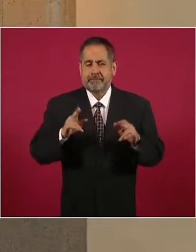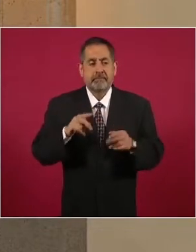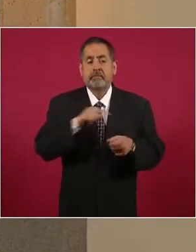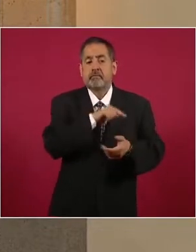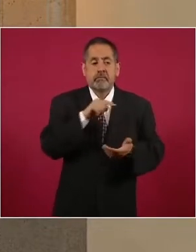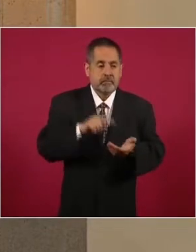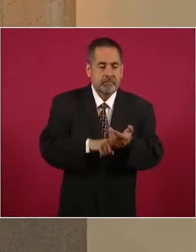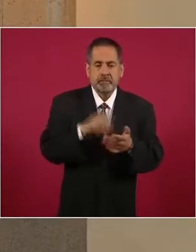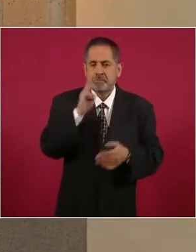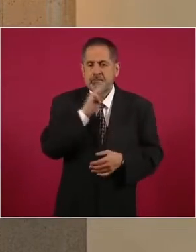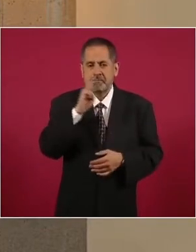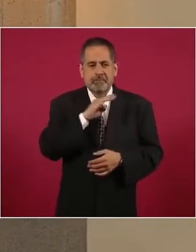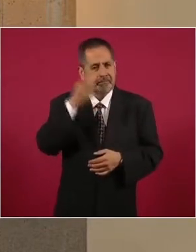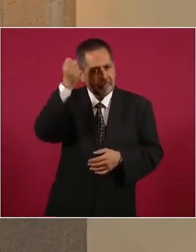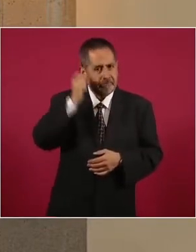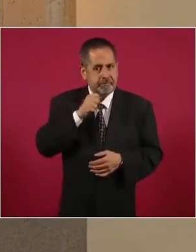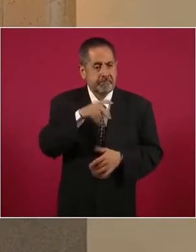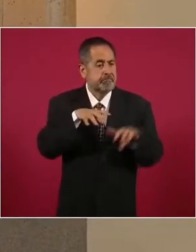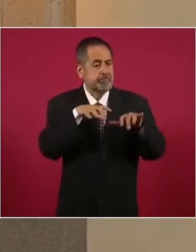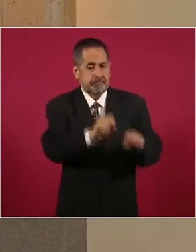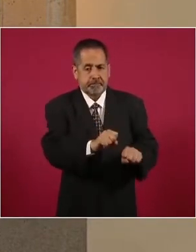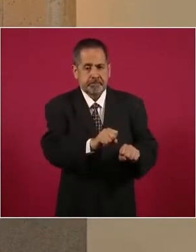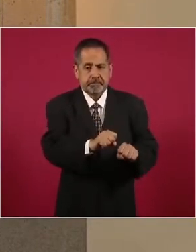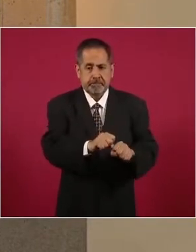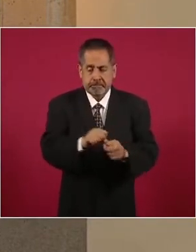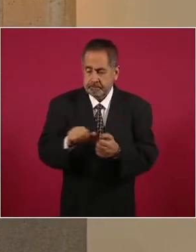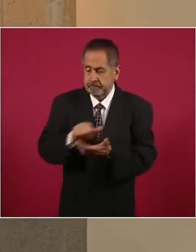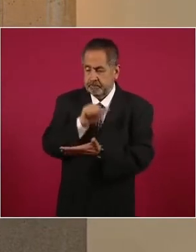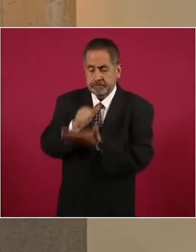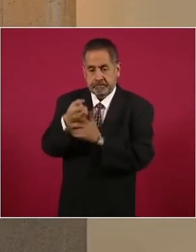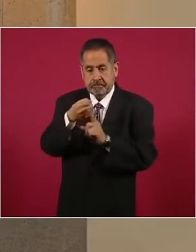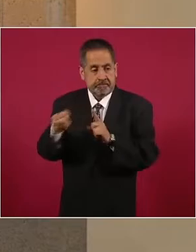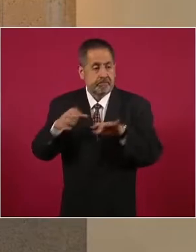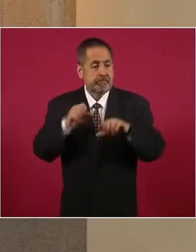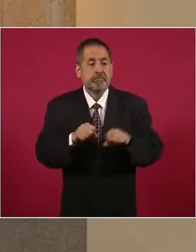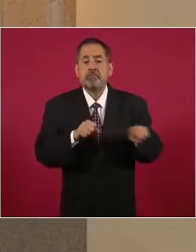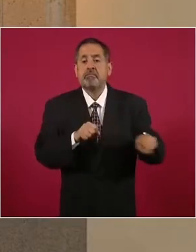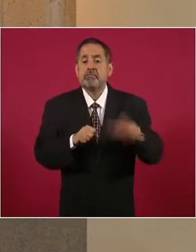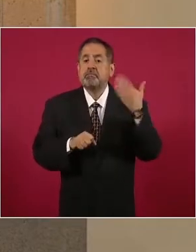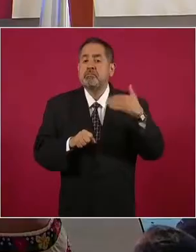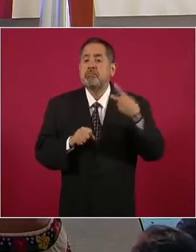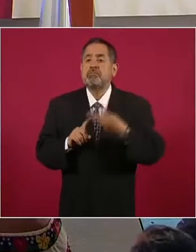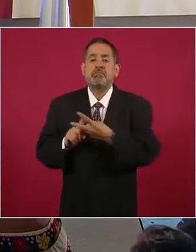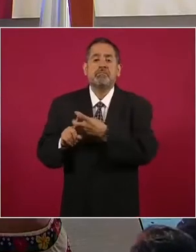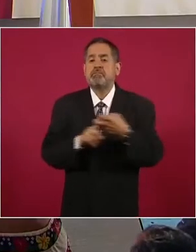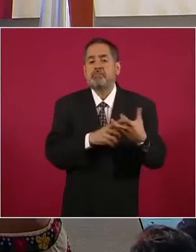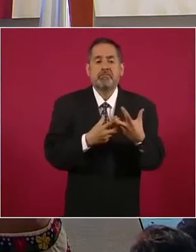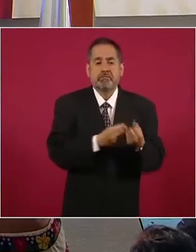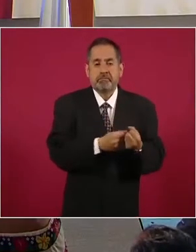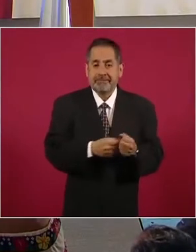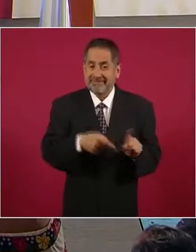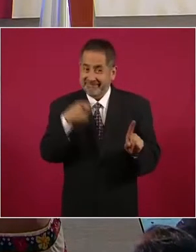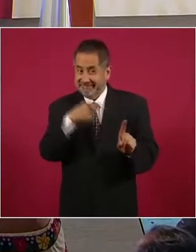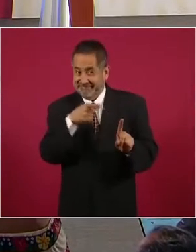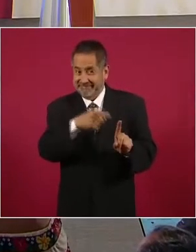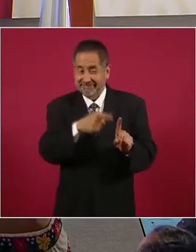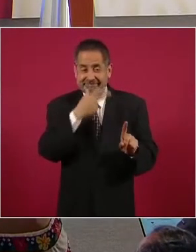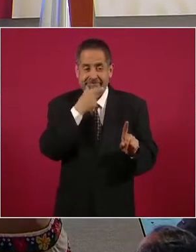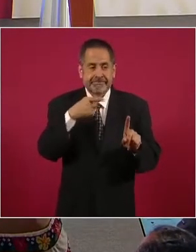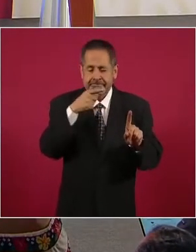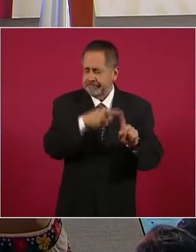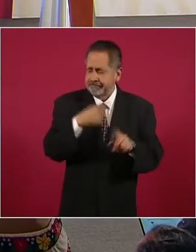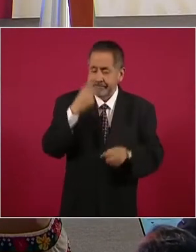Sinaloa, tras cumplimentar un orden de aprehensión por secuestro agravado. Este sujeto es uno de los objetivos